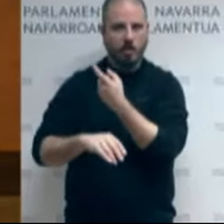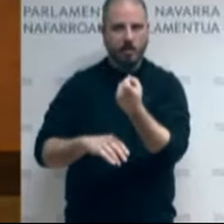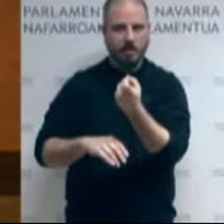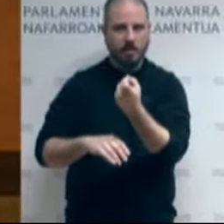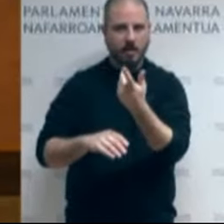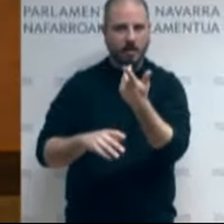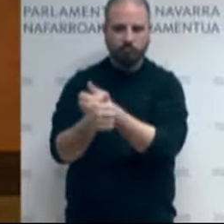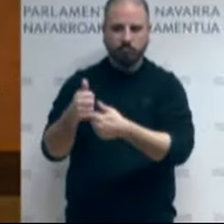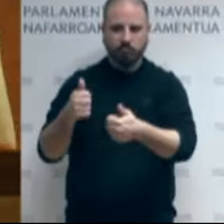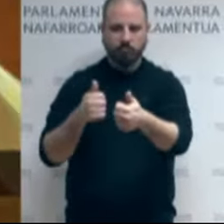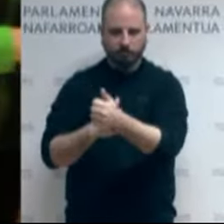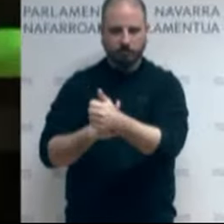Esquerricasco. Esquerricasco, Aznal, Sagasti, Andrea.